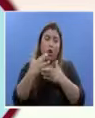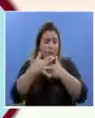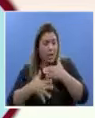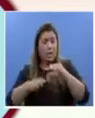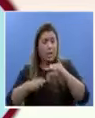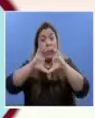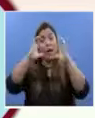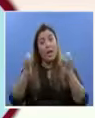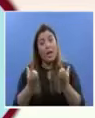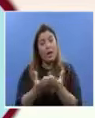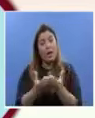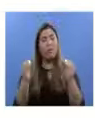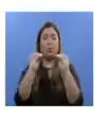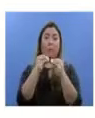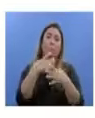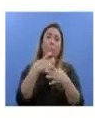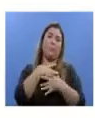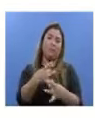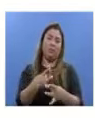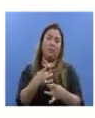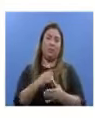sea un lugar más saludable.